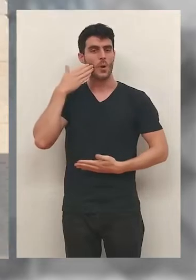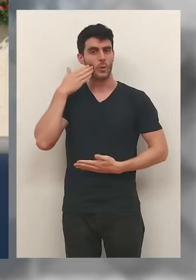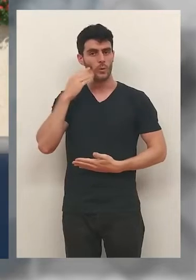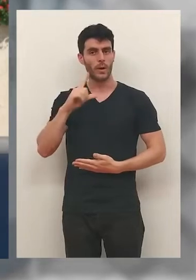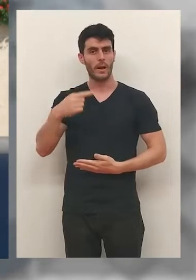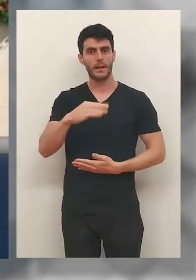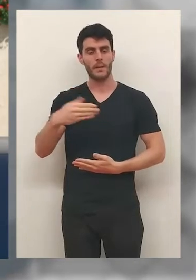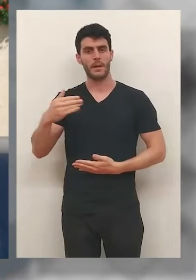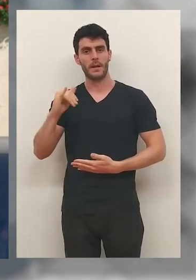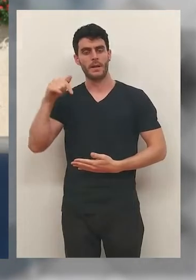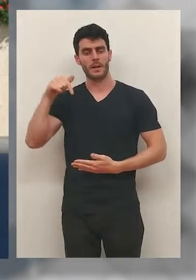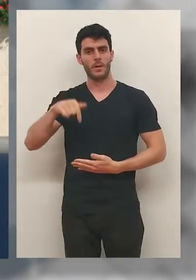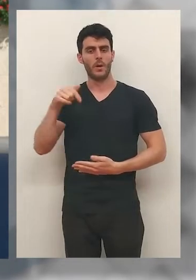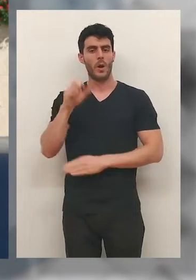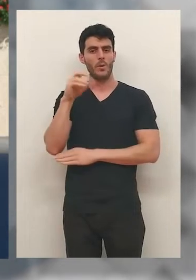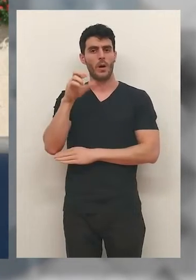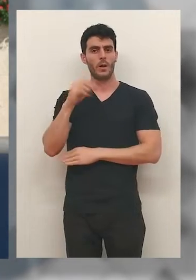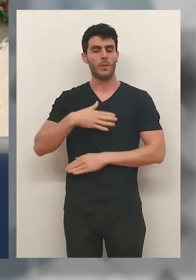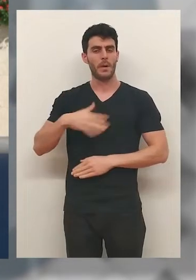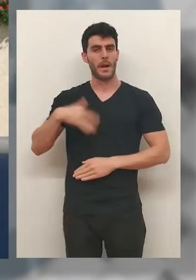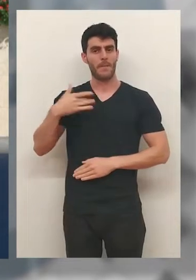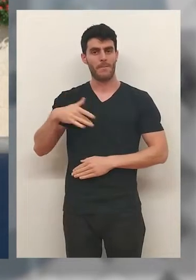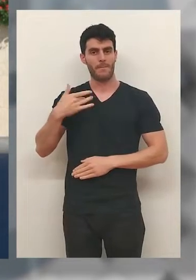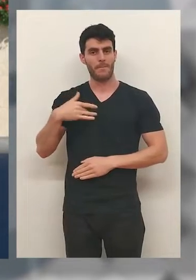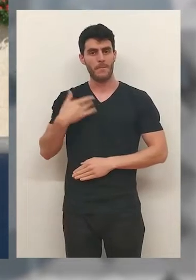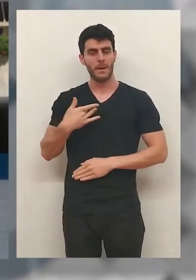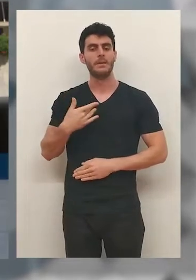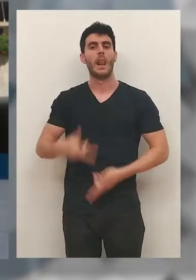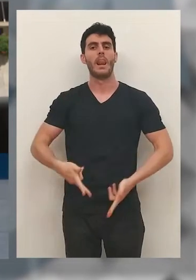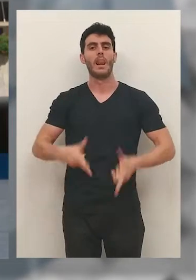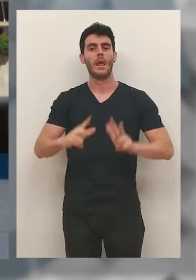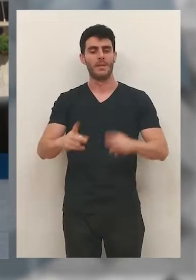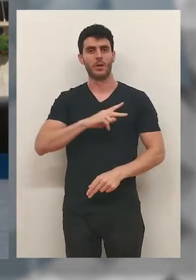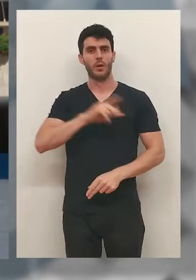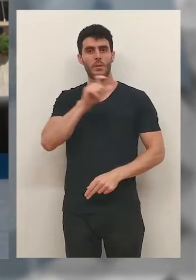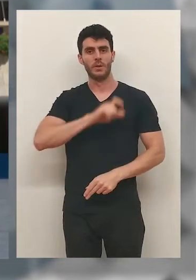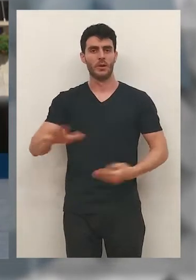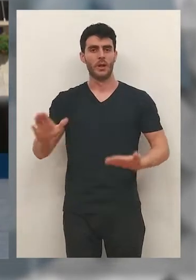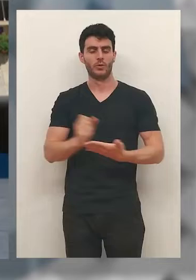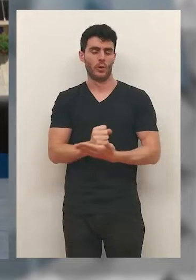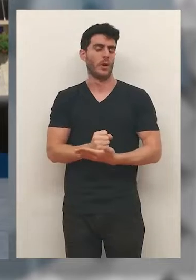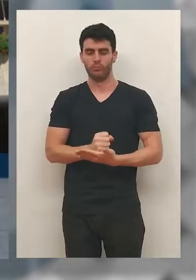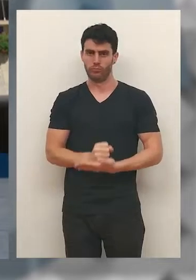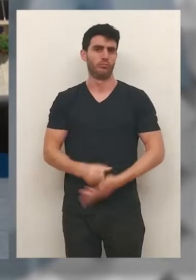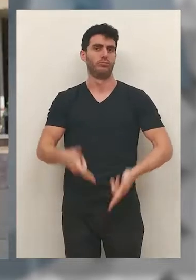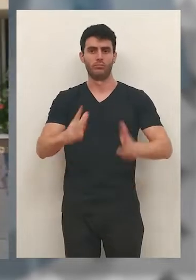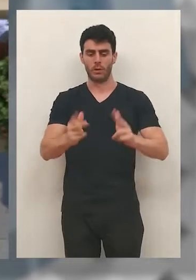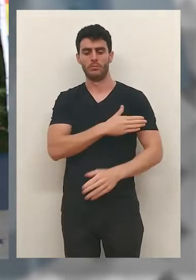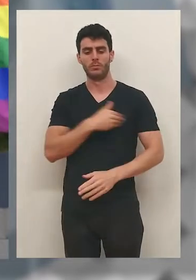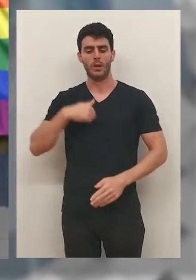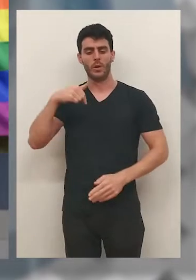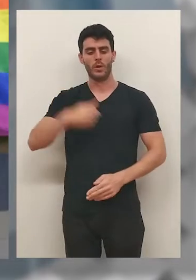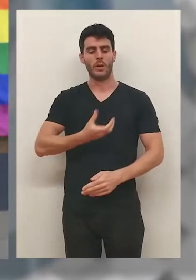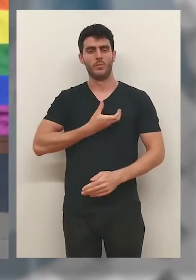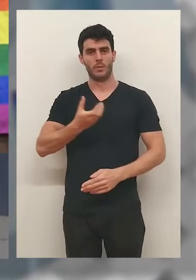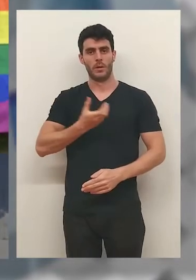Es el día del orgullo LGTBI y en La Rioja se multiplican los actos para conmemorar una fecha que reivindica la libertad afectivo sexual de todas las personas. A